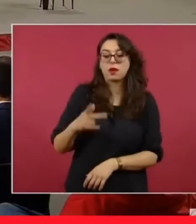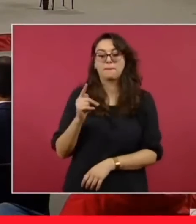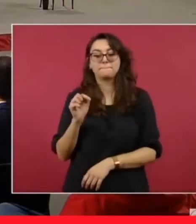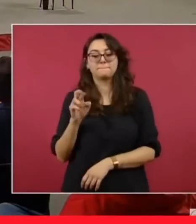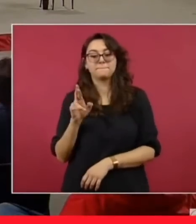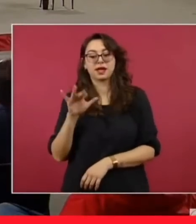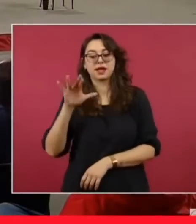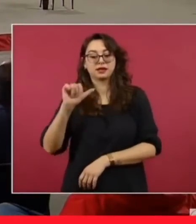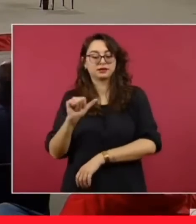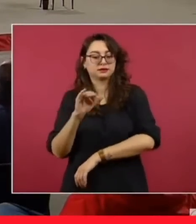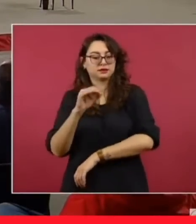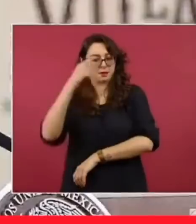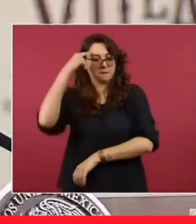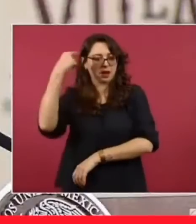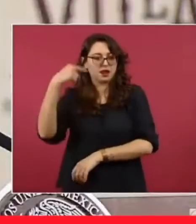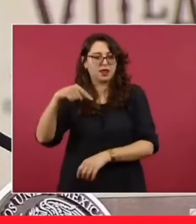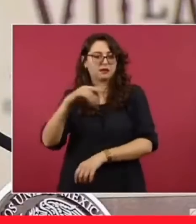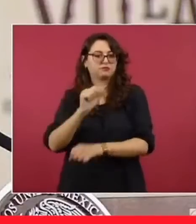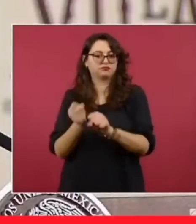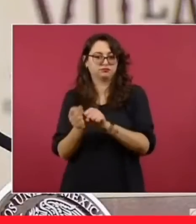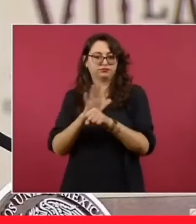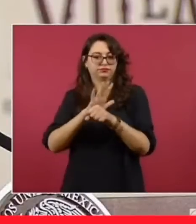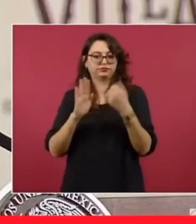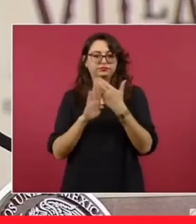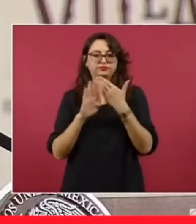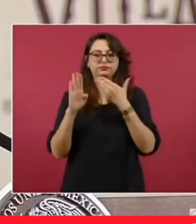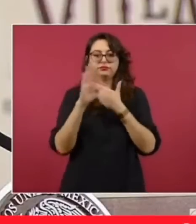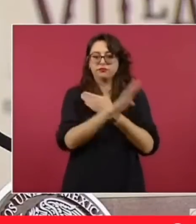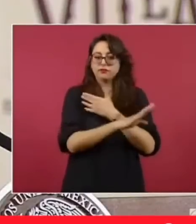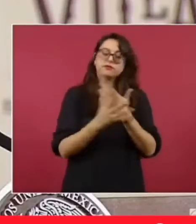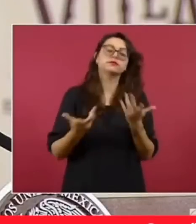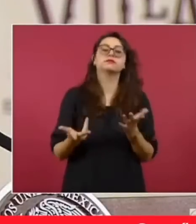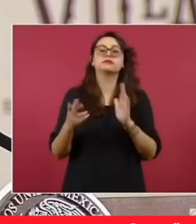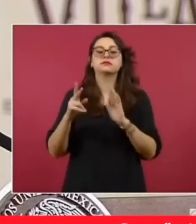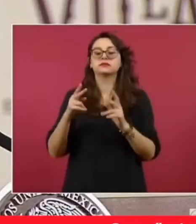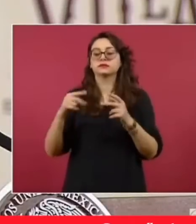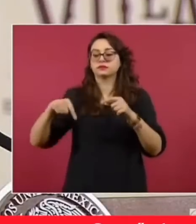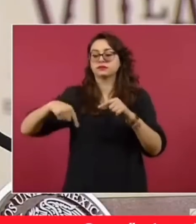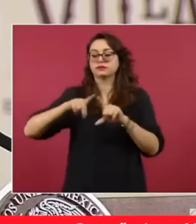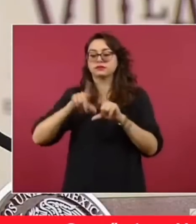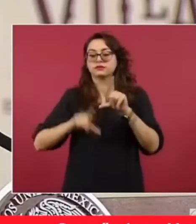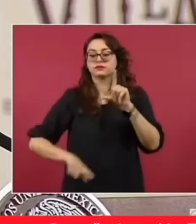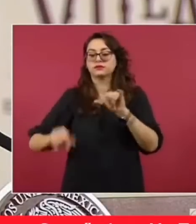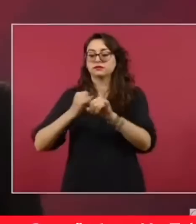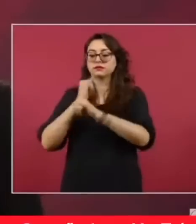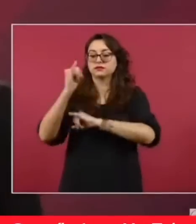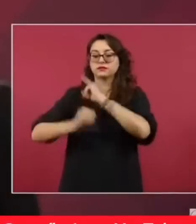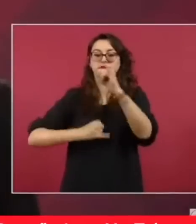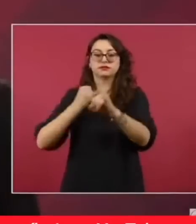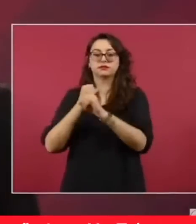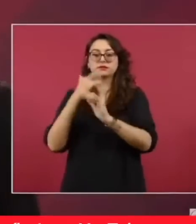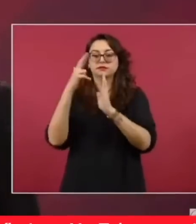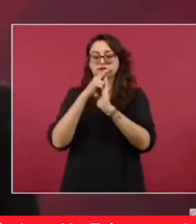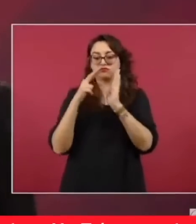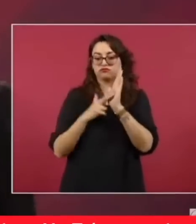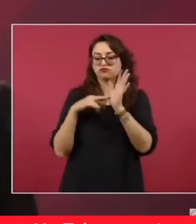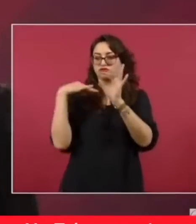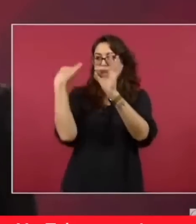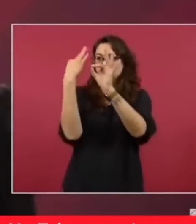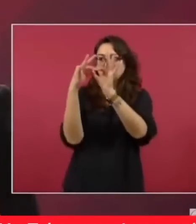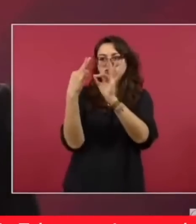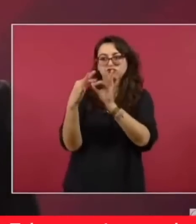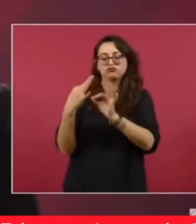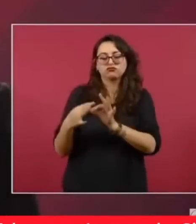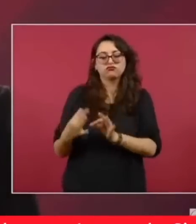se ha desarrollado en cumplimiento estricto de la regulación nacional e internacional con los más altos